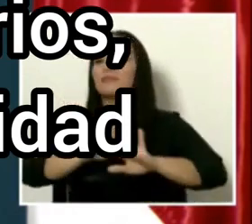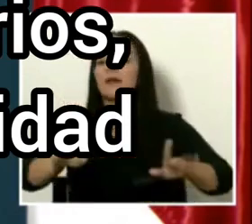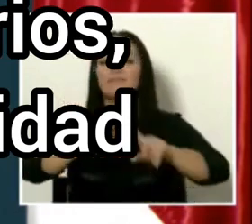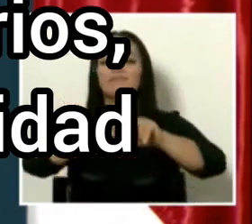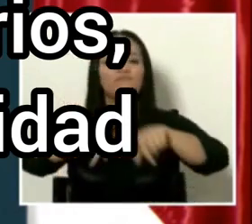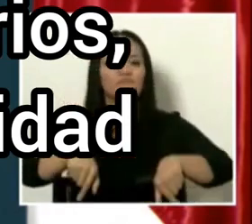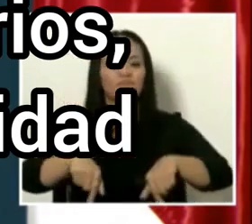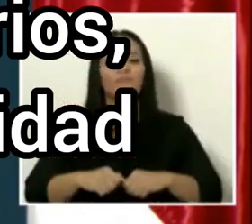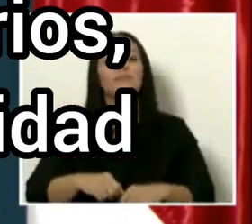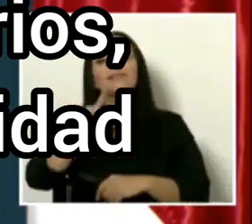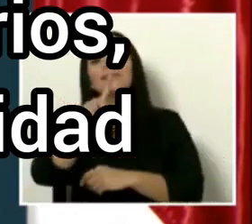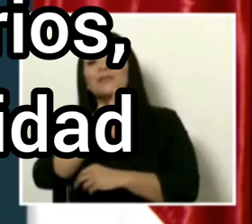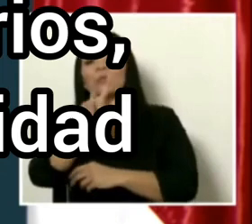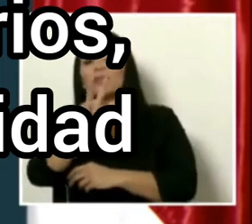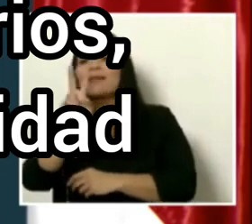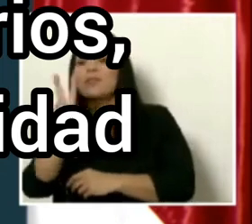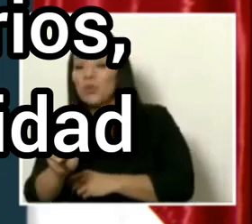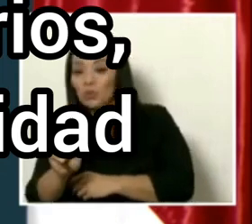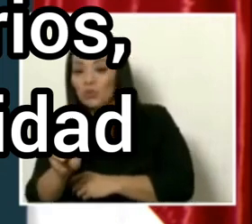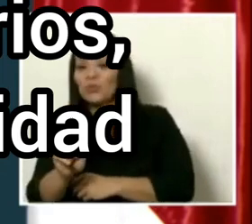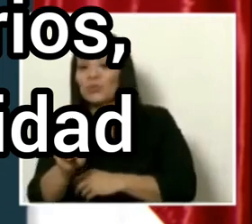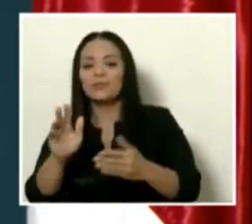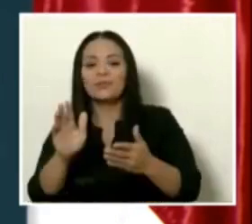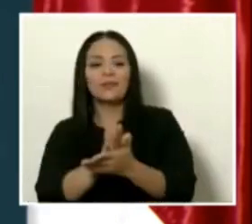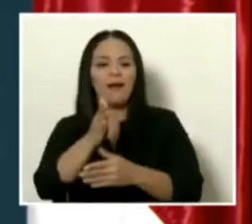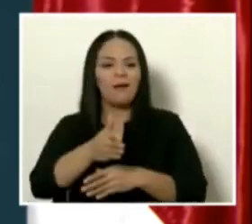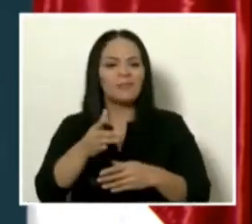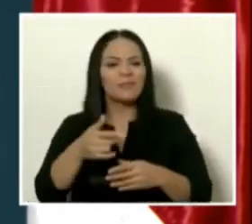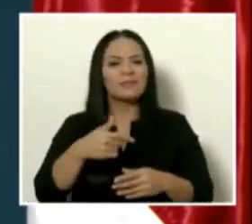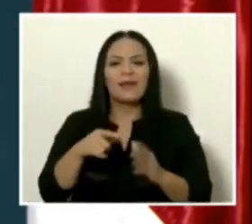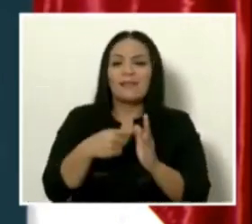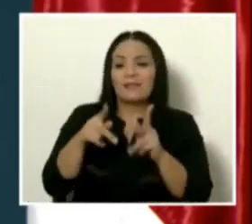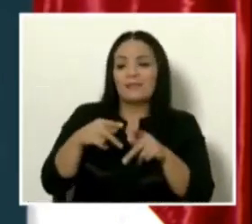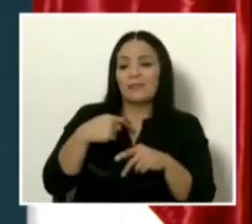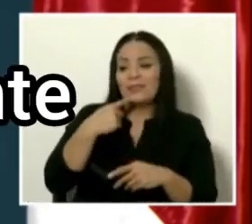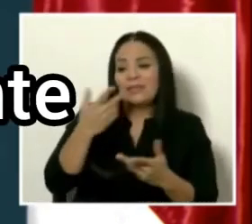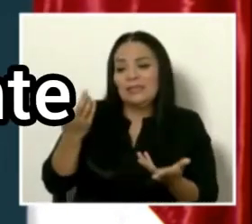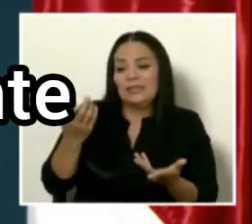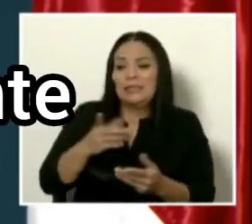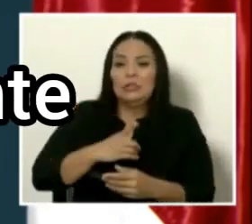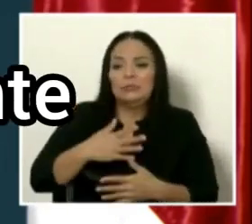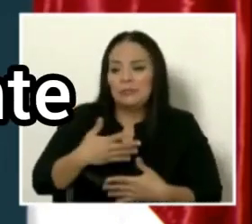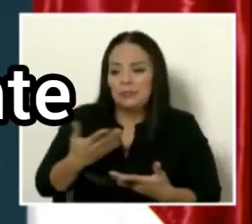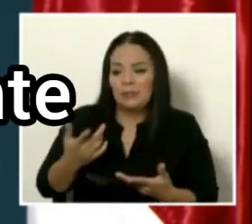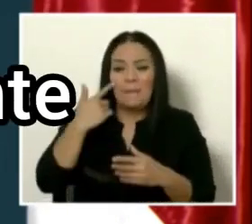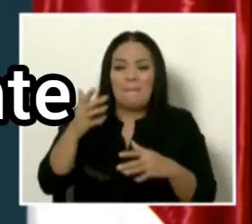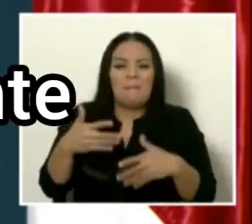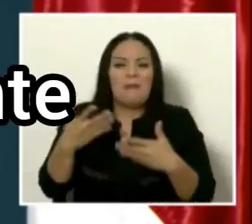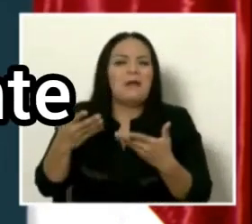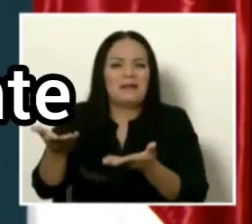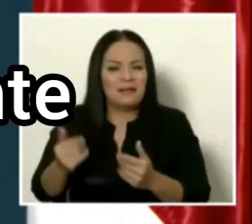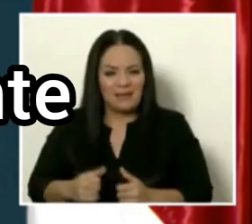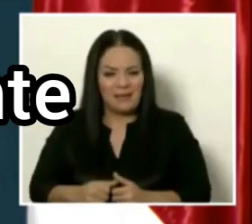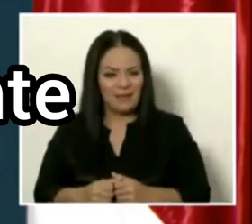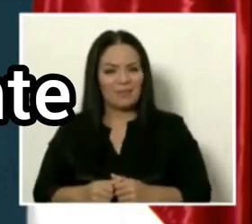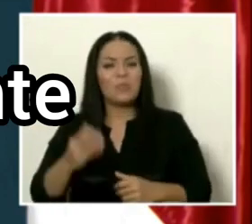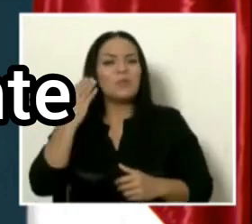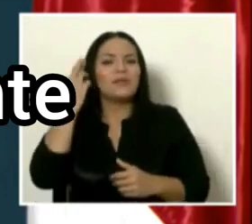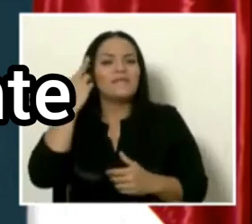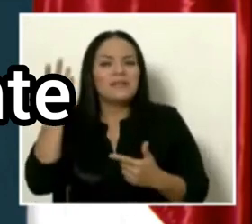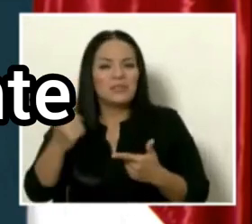132 trámites de esos que uno dice, ¡ay Dios mío! ¿Para qué? ¿Por qué?